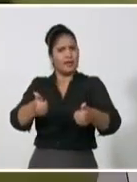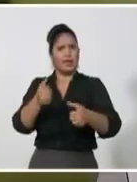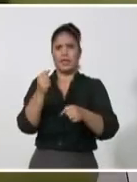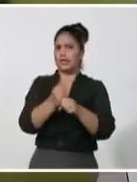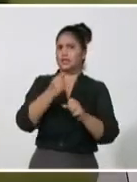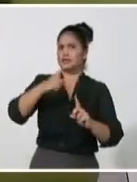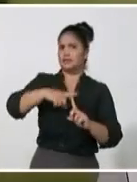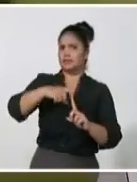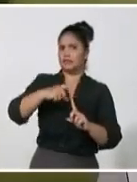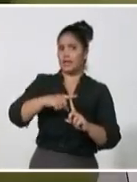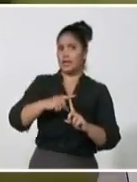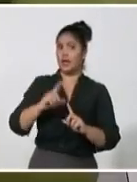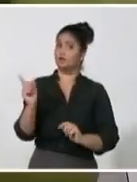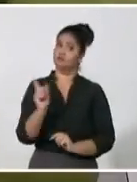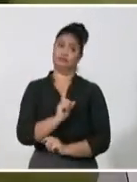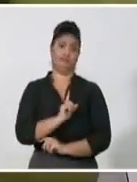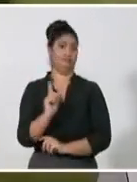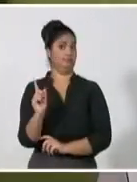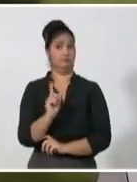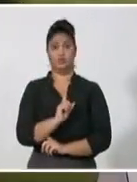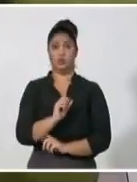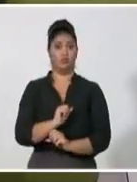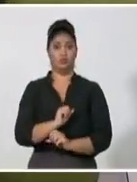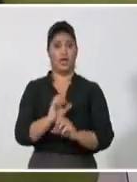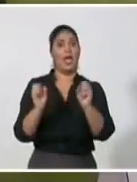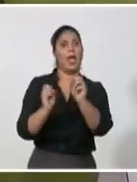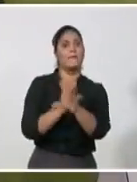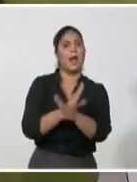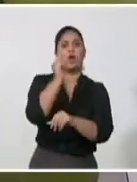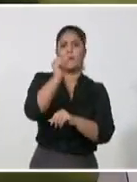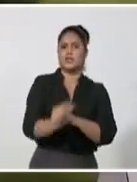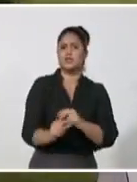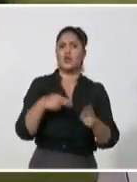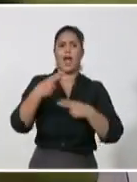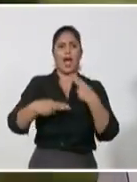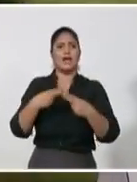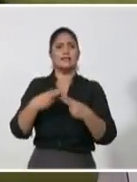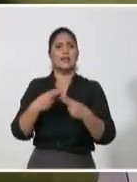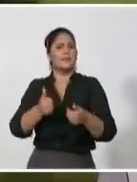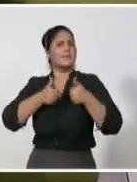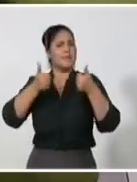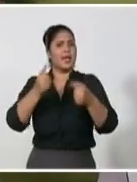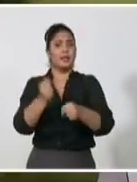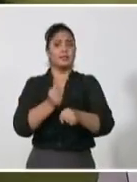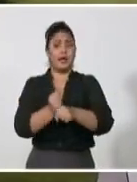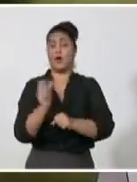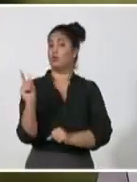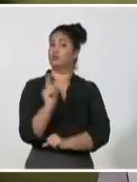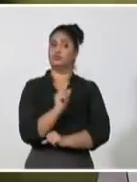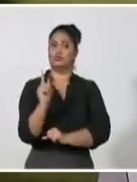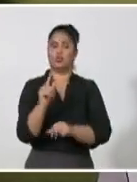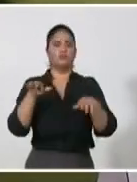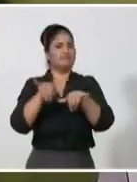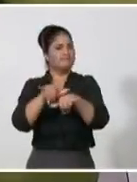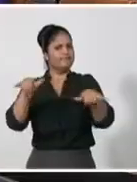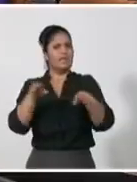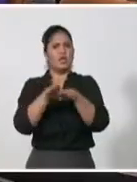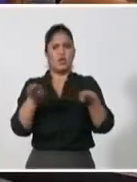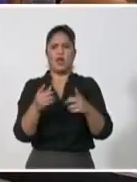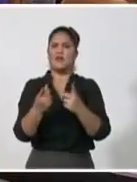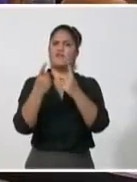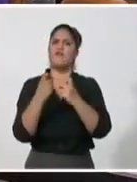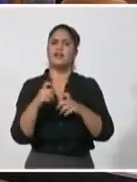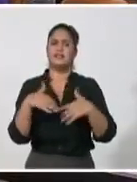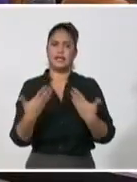no solo porque la revolución lo quiera, se va a cambiar. Hace falta que la persona tenga amor en el corazón para que